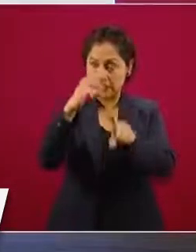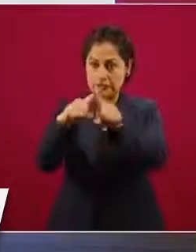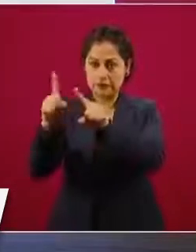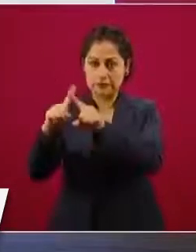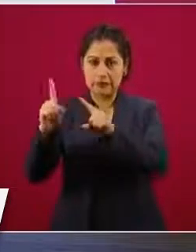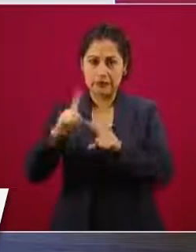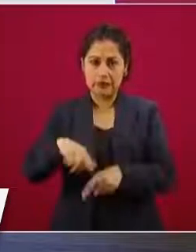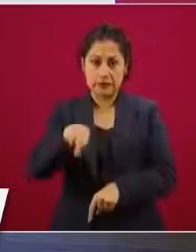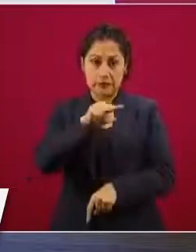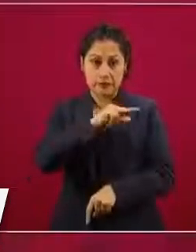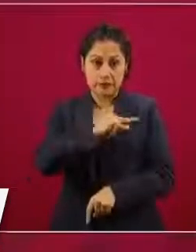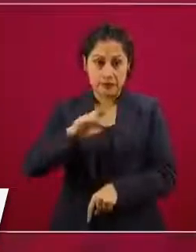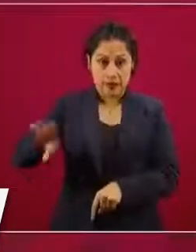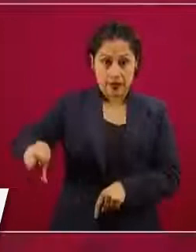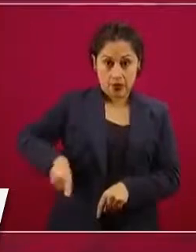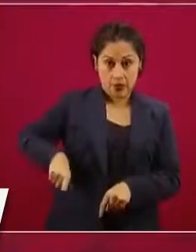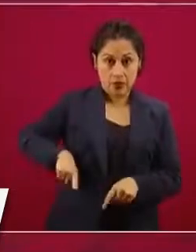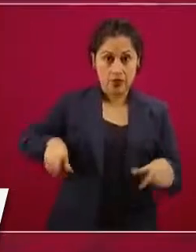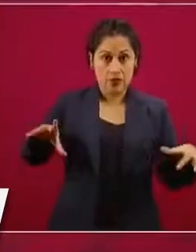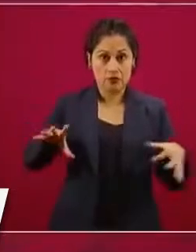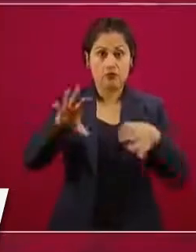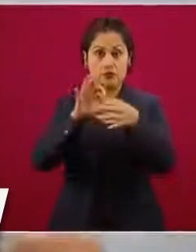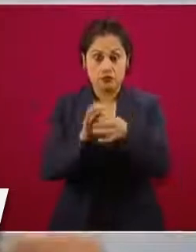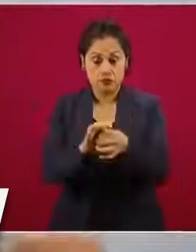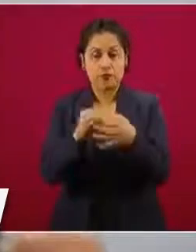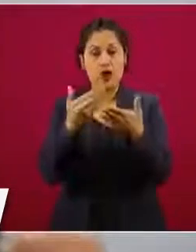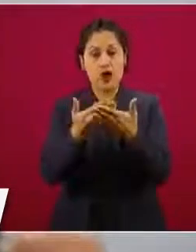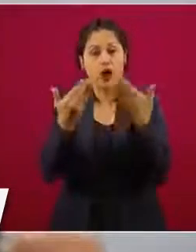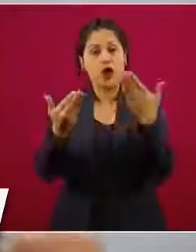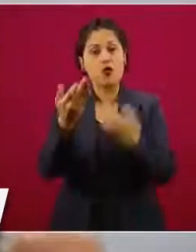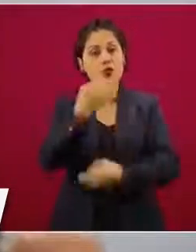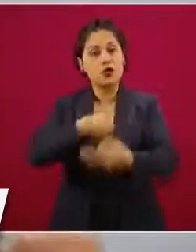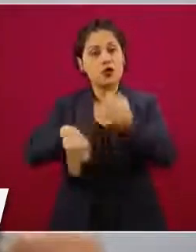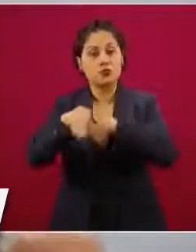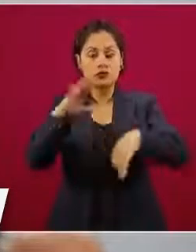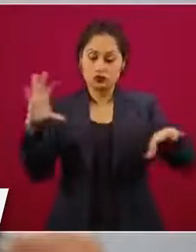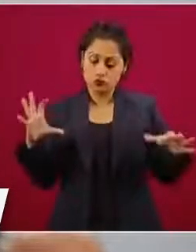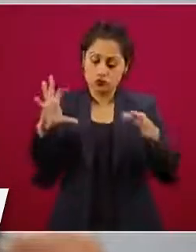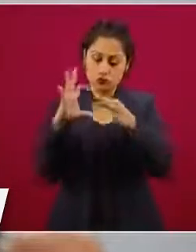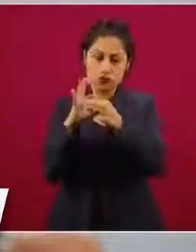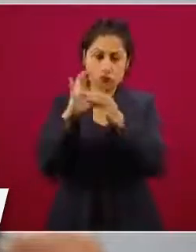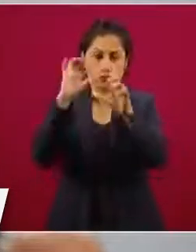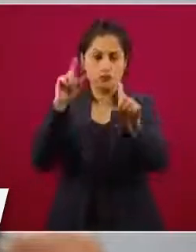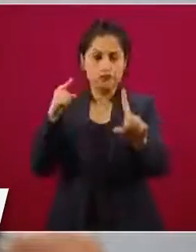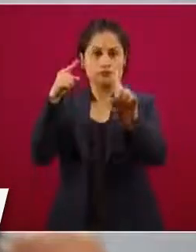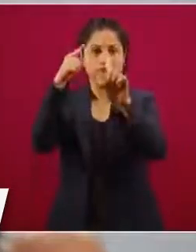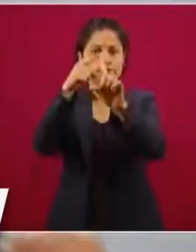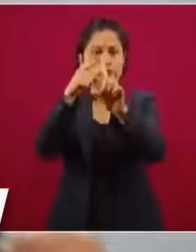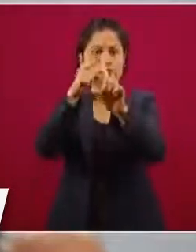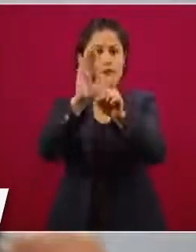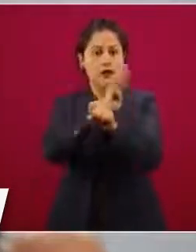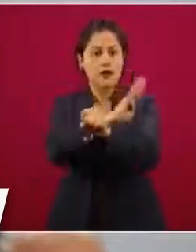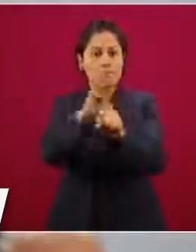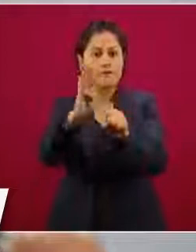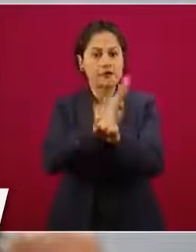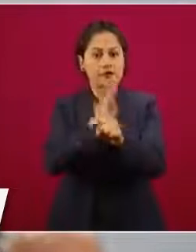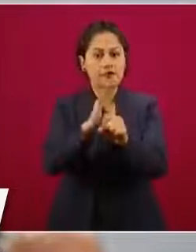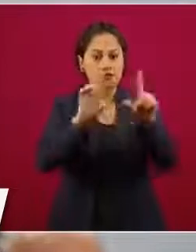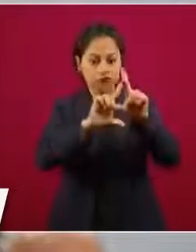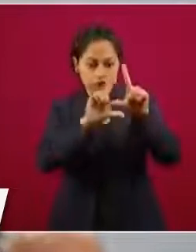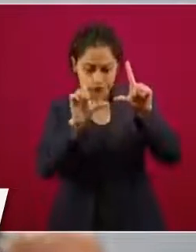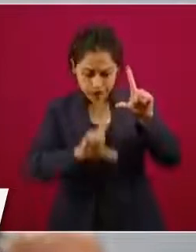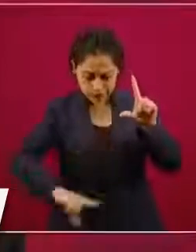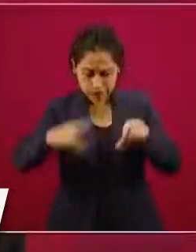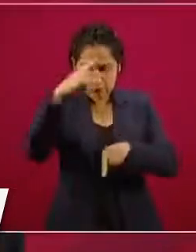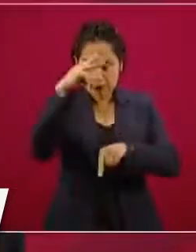oportunidad en México y es oportunidad de trabajar en forma conjunta por el bien de los mexicanos, sin buscar ningún otro interés más